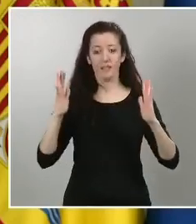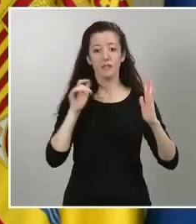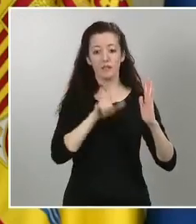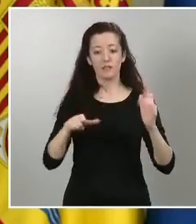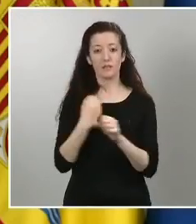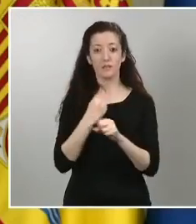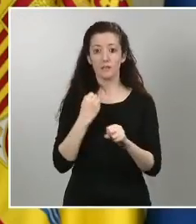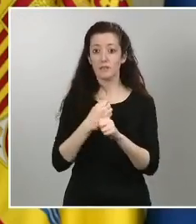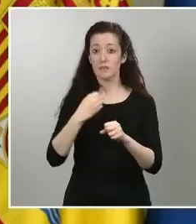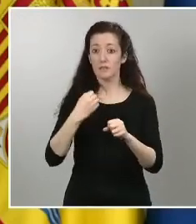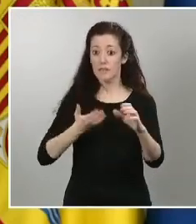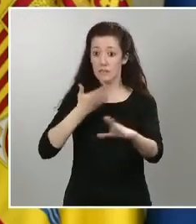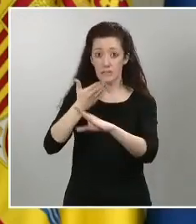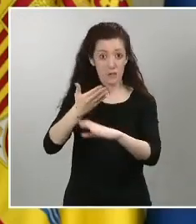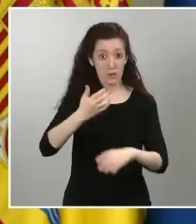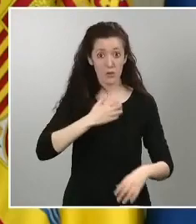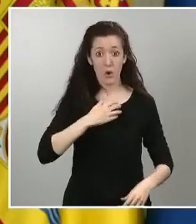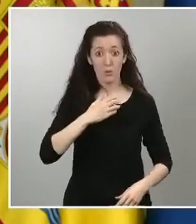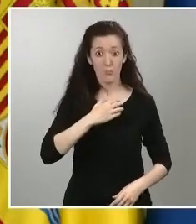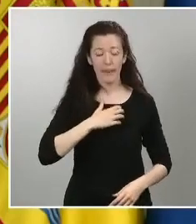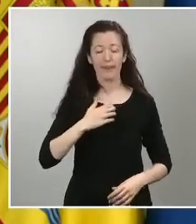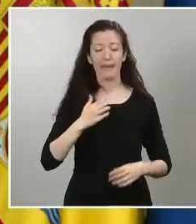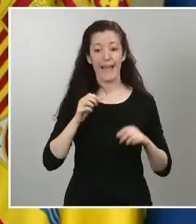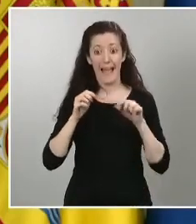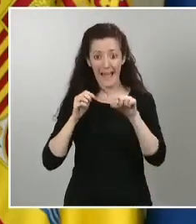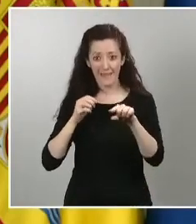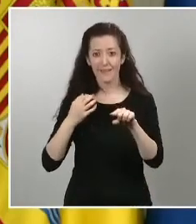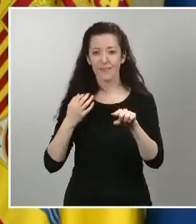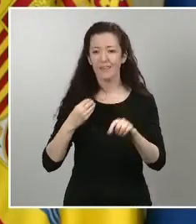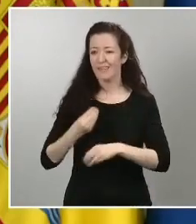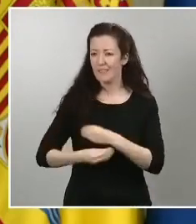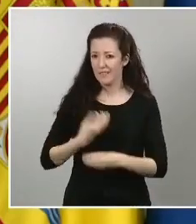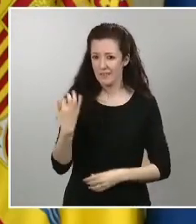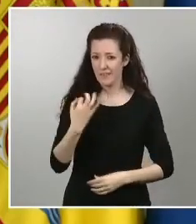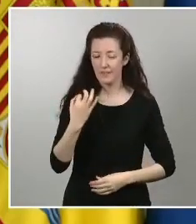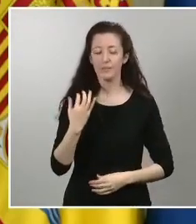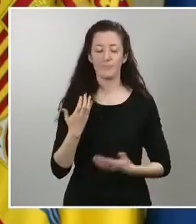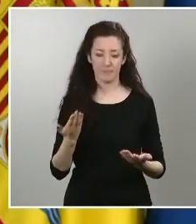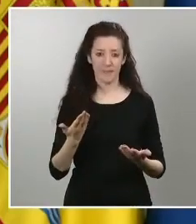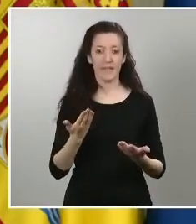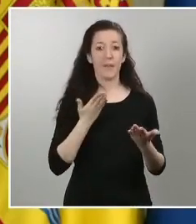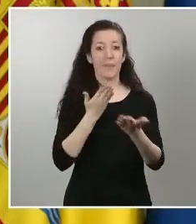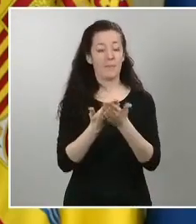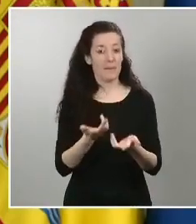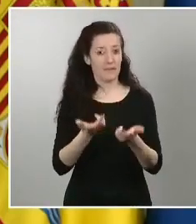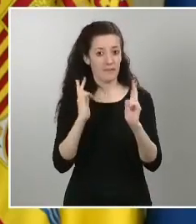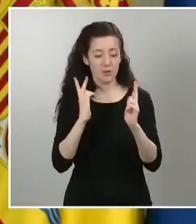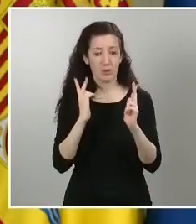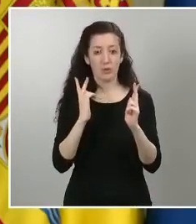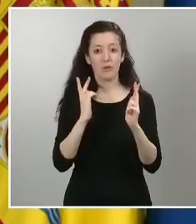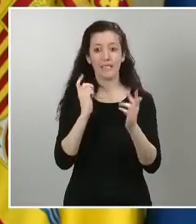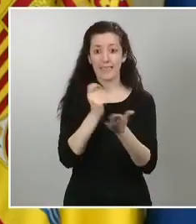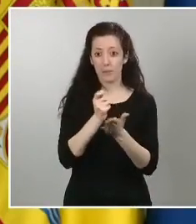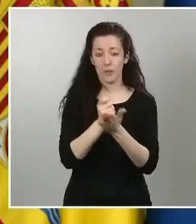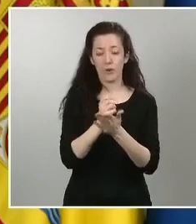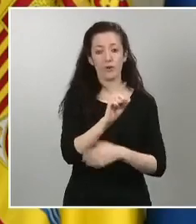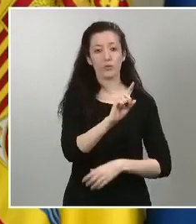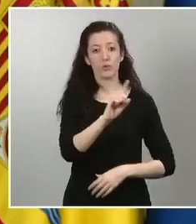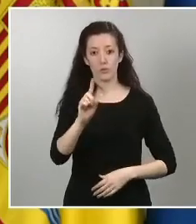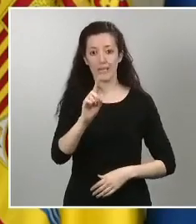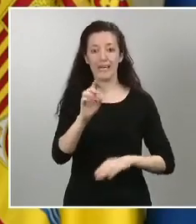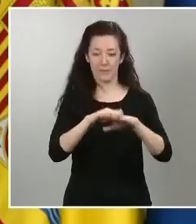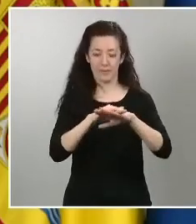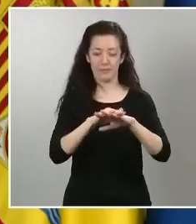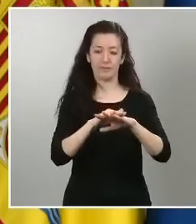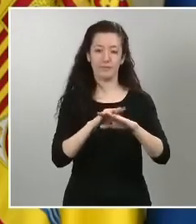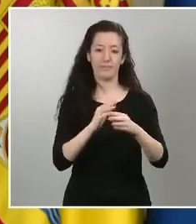permiso retribuido recuperable que en el seno de cada una de las empresas de nuestro país va a ser negociada la